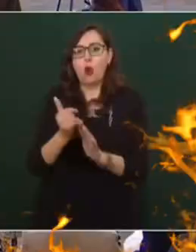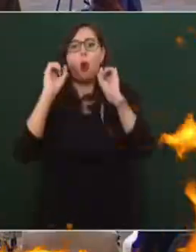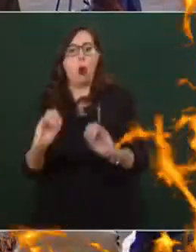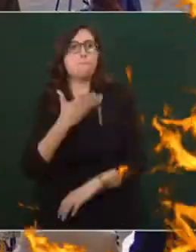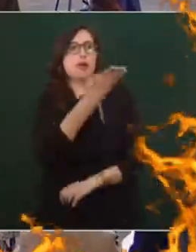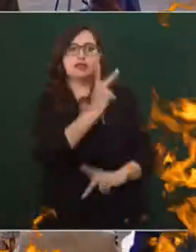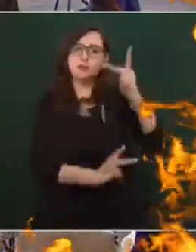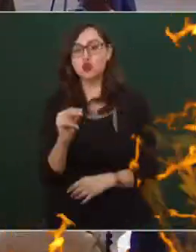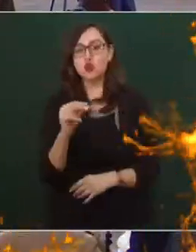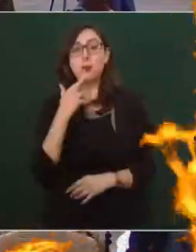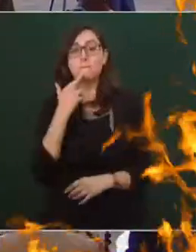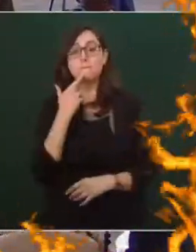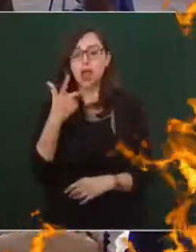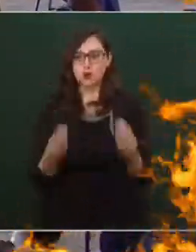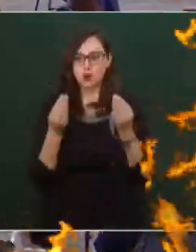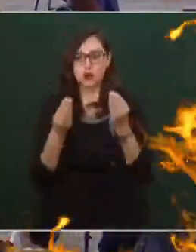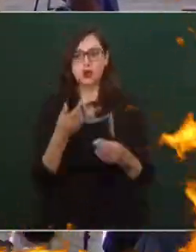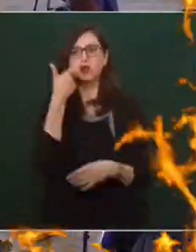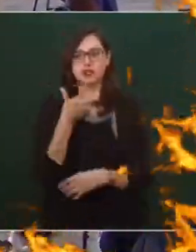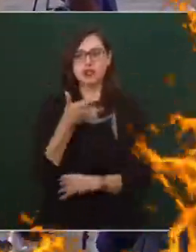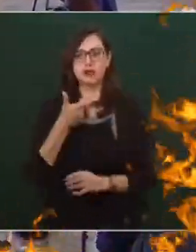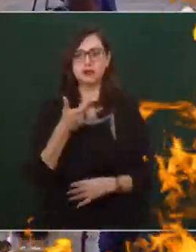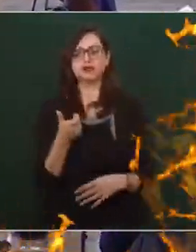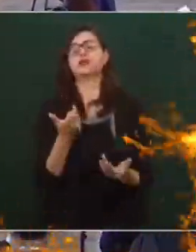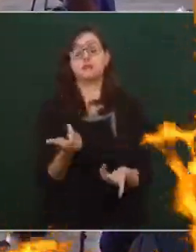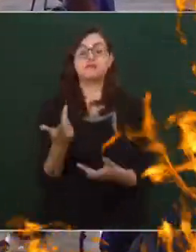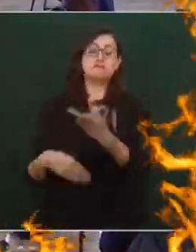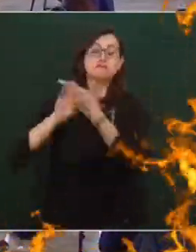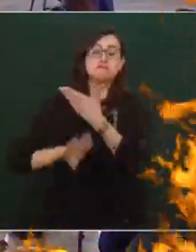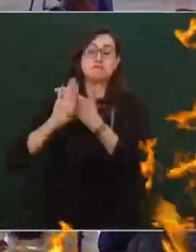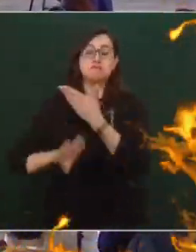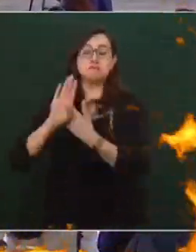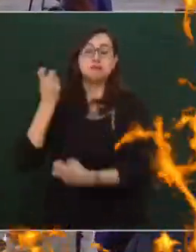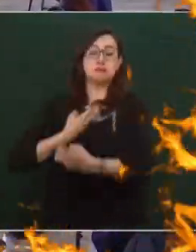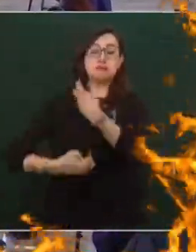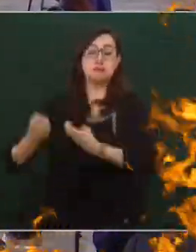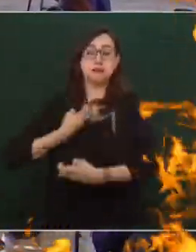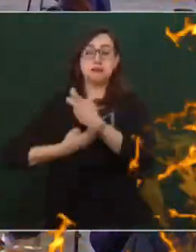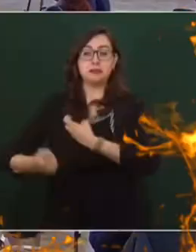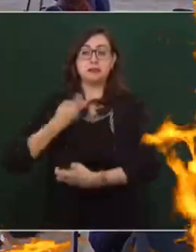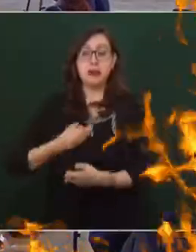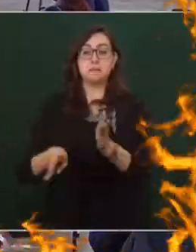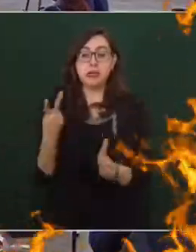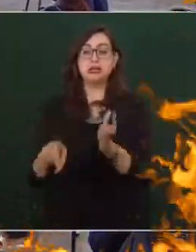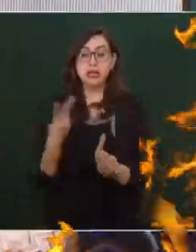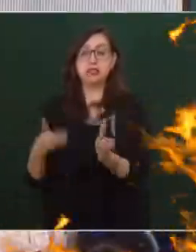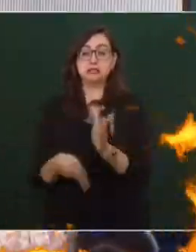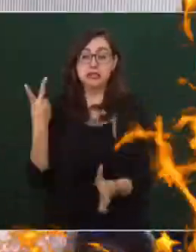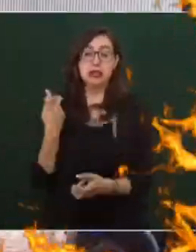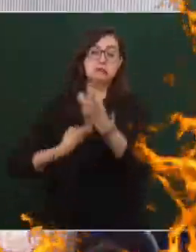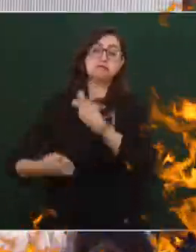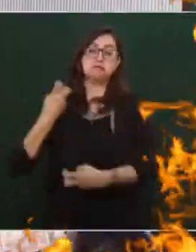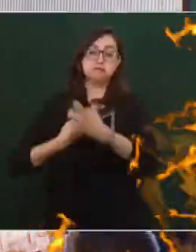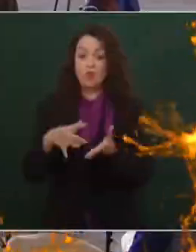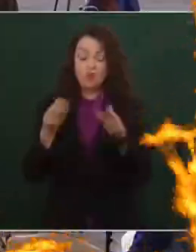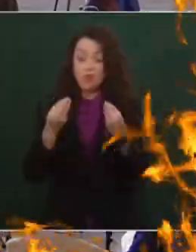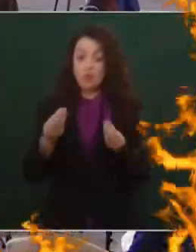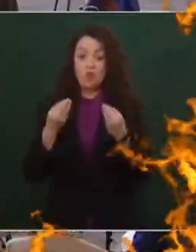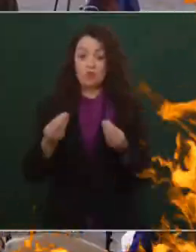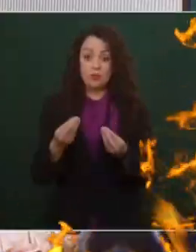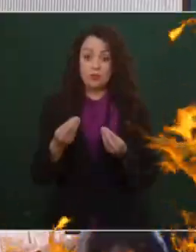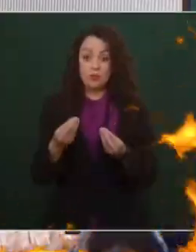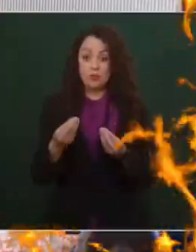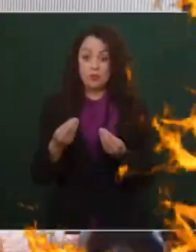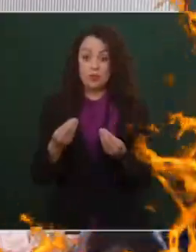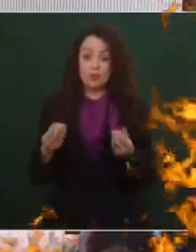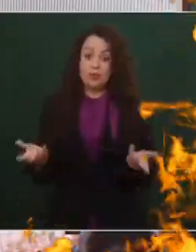aguantamos los golpes, aunque nos insultan, pero cada insulto es ahorro, son becas. El caso de